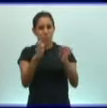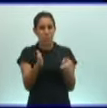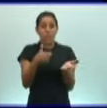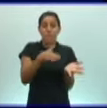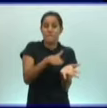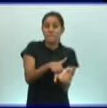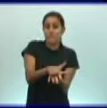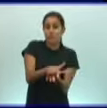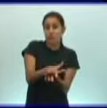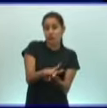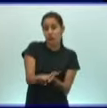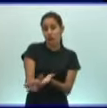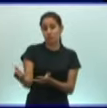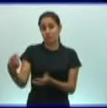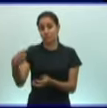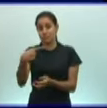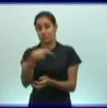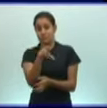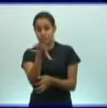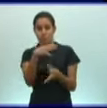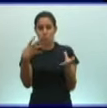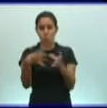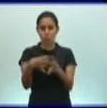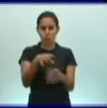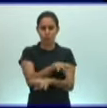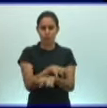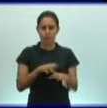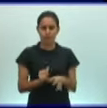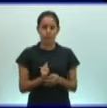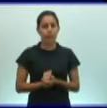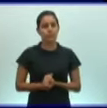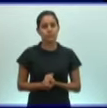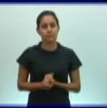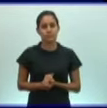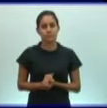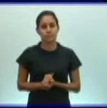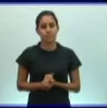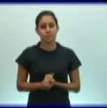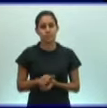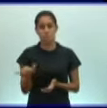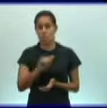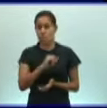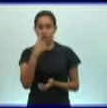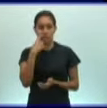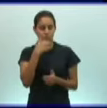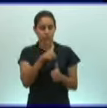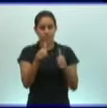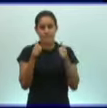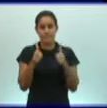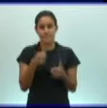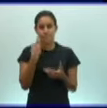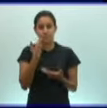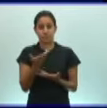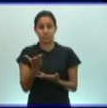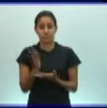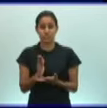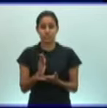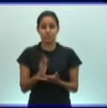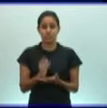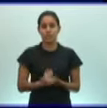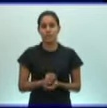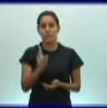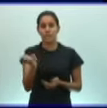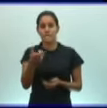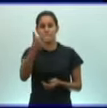de estos grupos de animales. También en la teña perfectamente se puede ver y en la planaria, inclusive planaria,